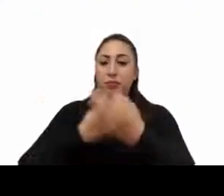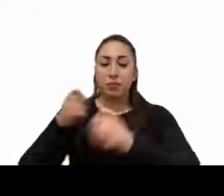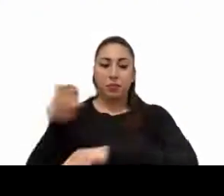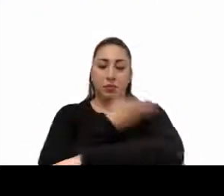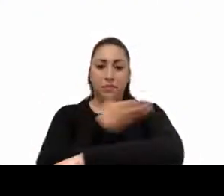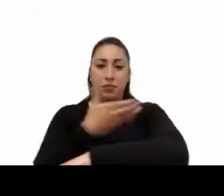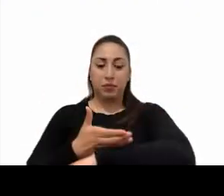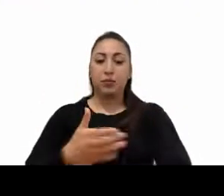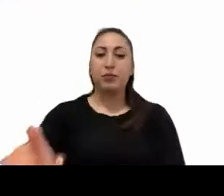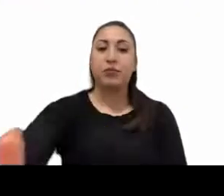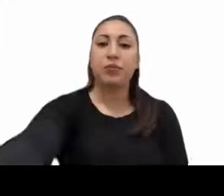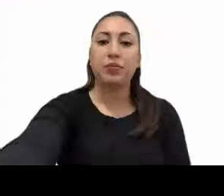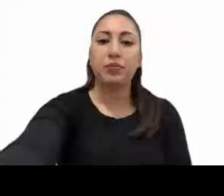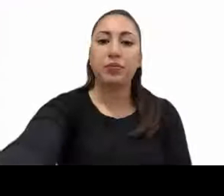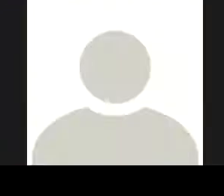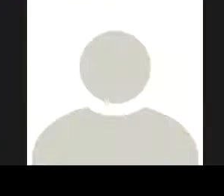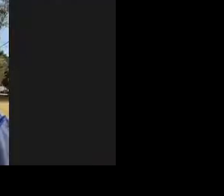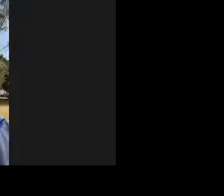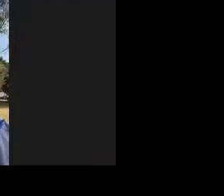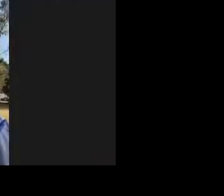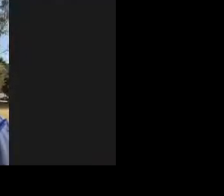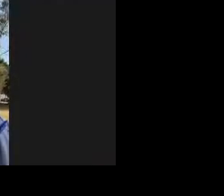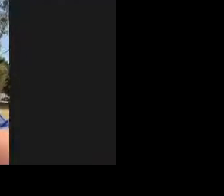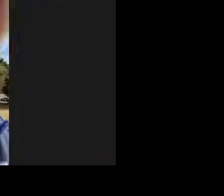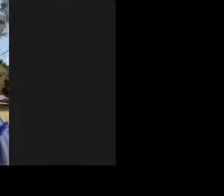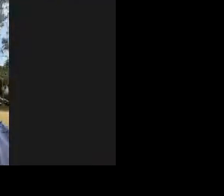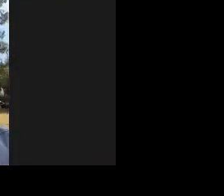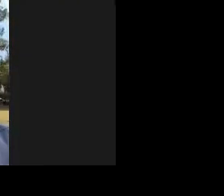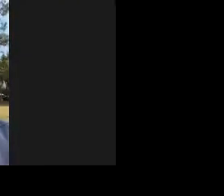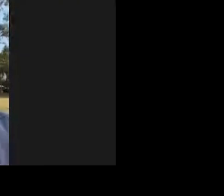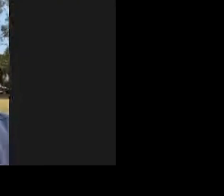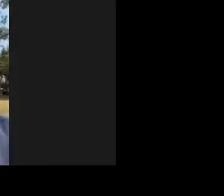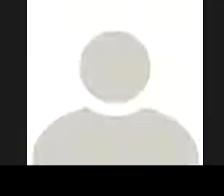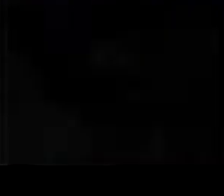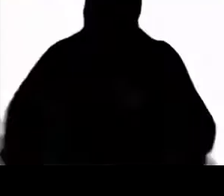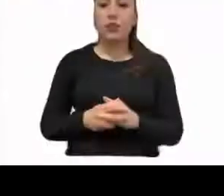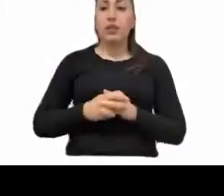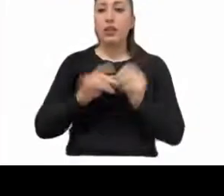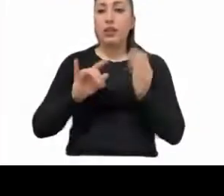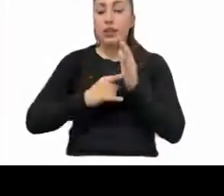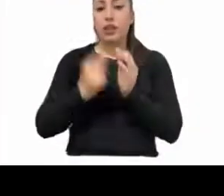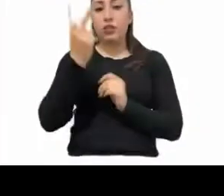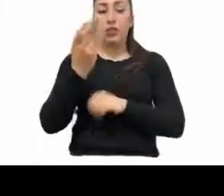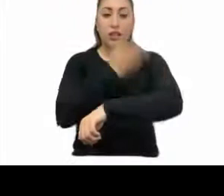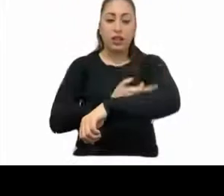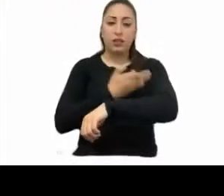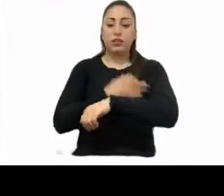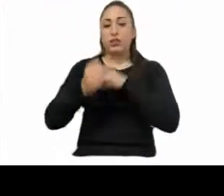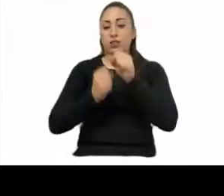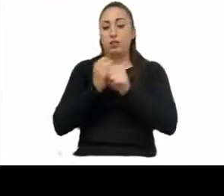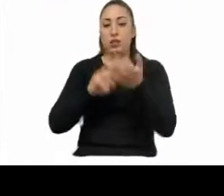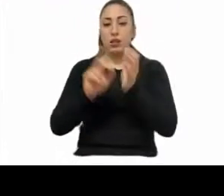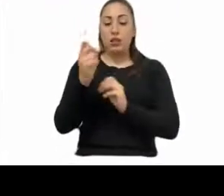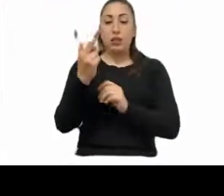horas con ocho minutos del trece de enero del dos mil veintidós, damos inicio a la segunda sesión